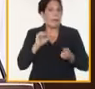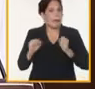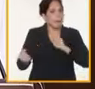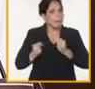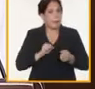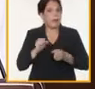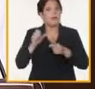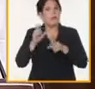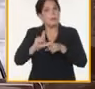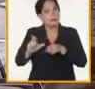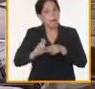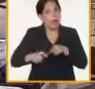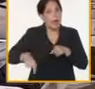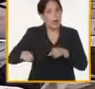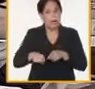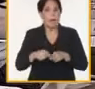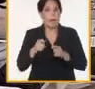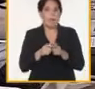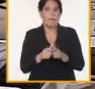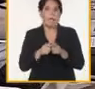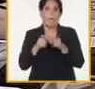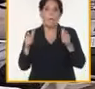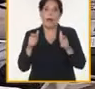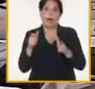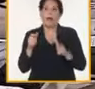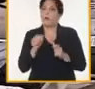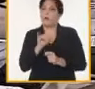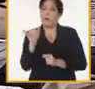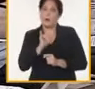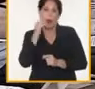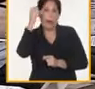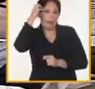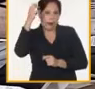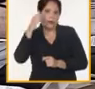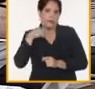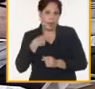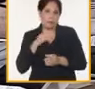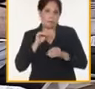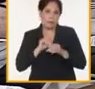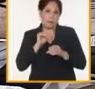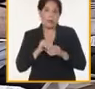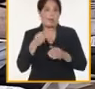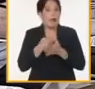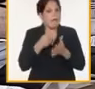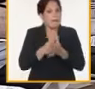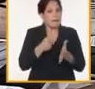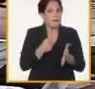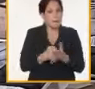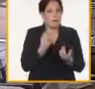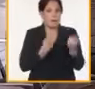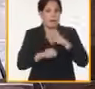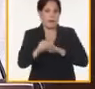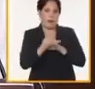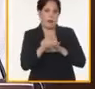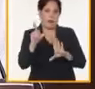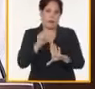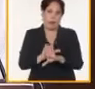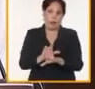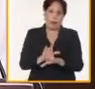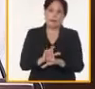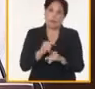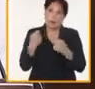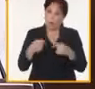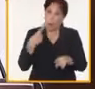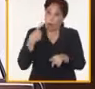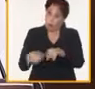producción y sus destinos, incrementar el acopio por la vía estatal y un mayor enfrentamiento a las ventas ilegales. Otro